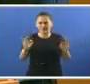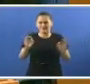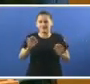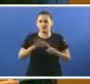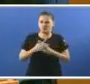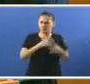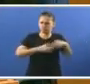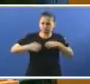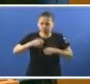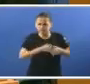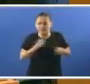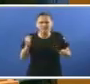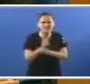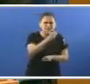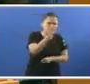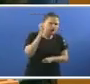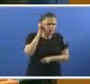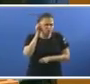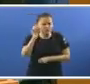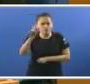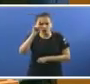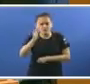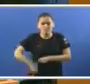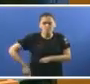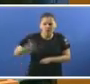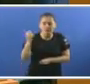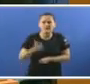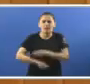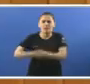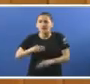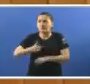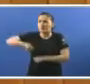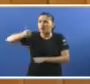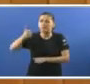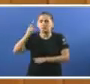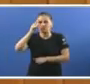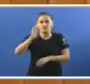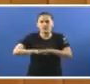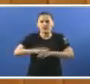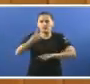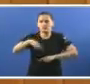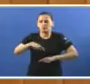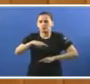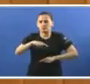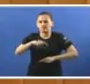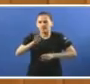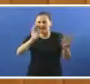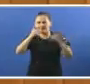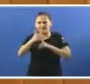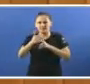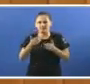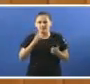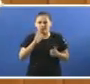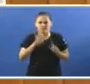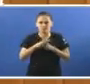E os traballadores e as traballadoras non saben que máis medidas tomar para que vostedes fagan caso do que está a acontecer